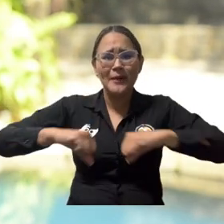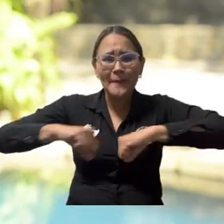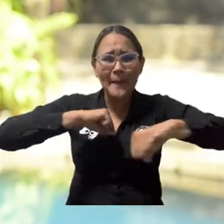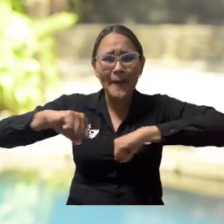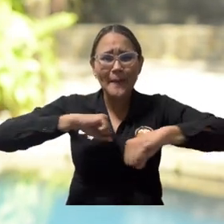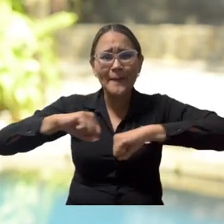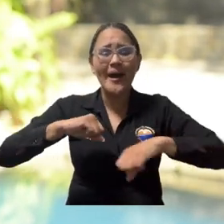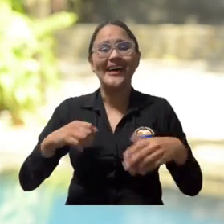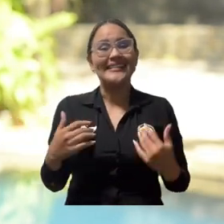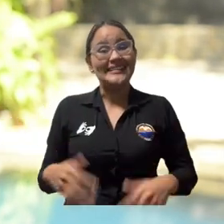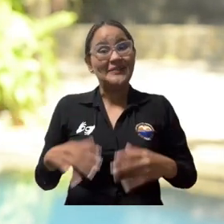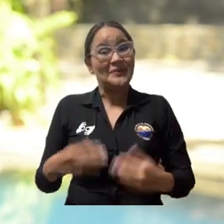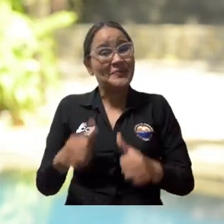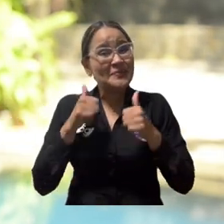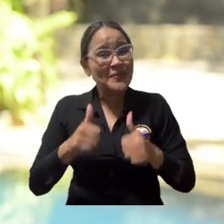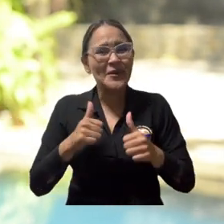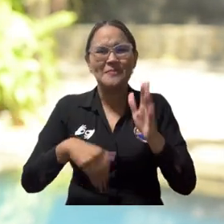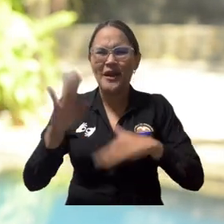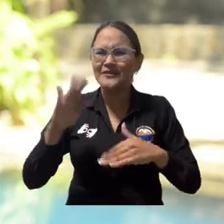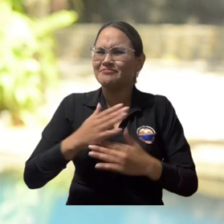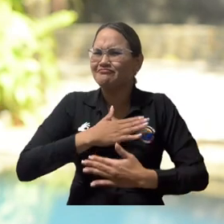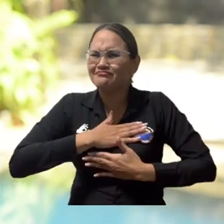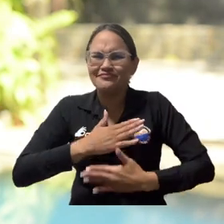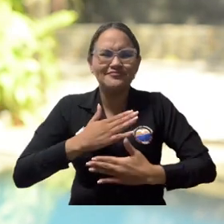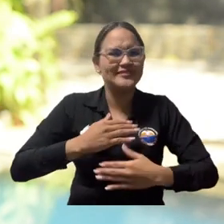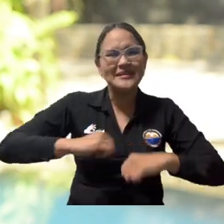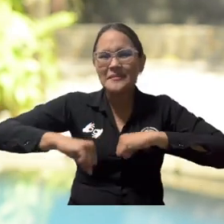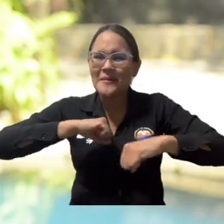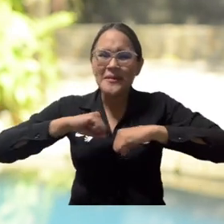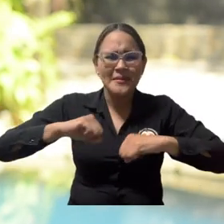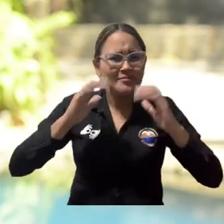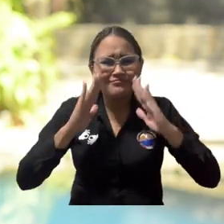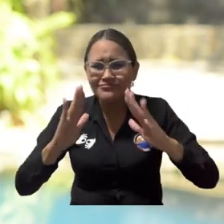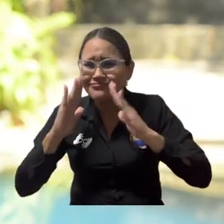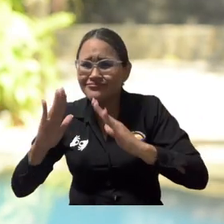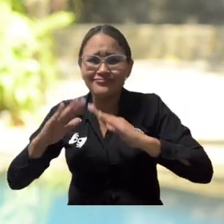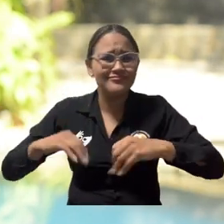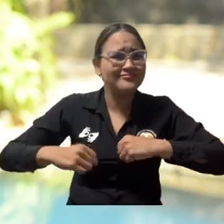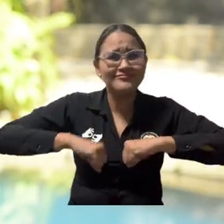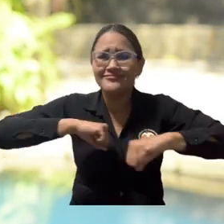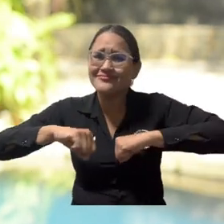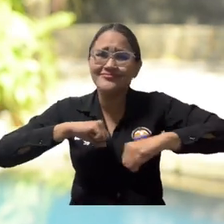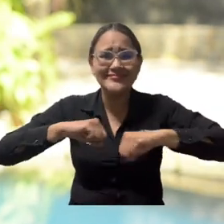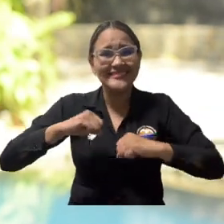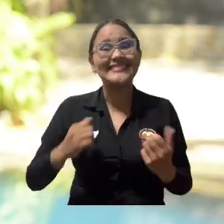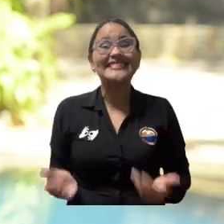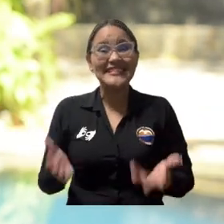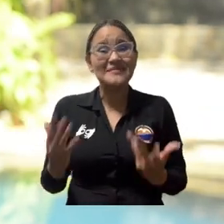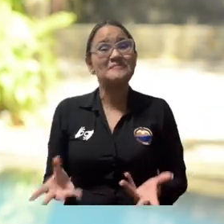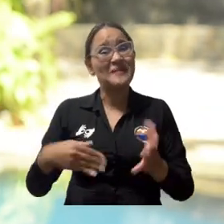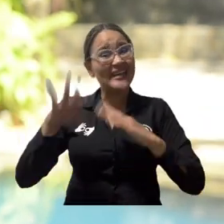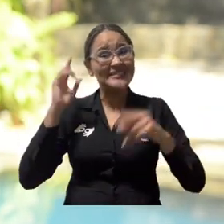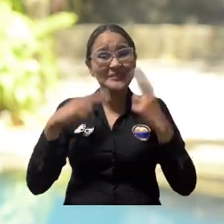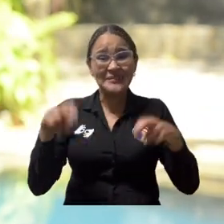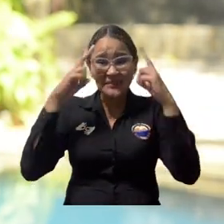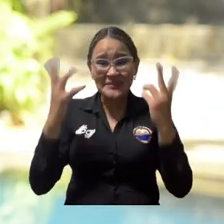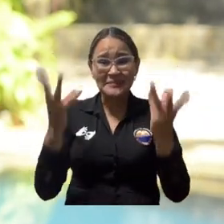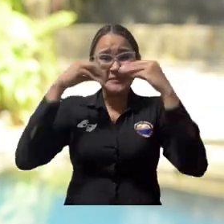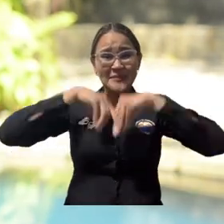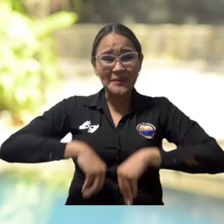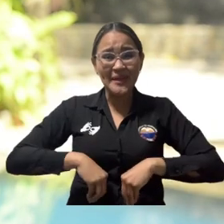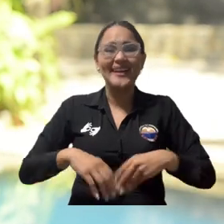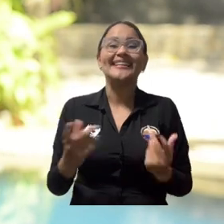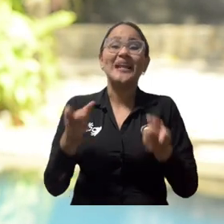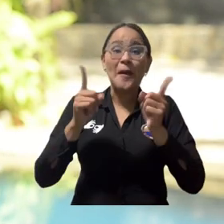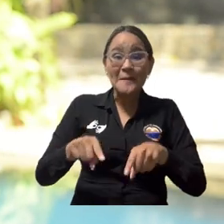los chicos siempre acogen como esponjitas a todo el conocimiento que puedan adquirir y no solamente